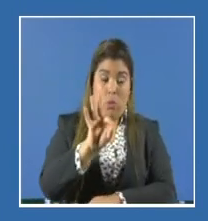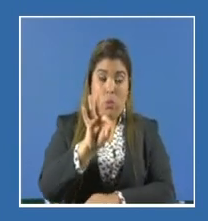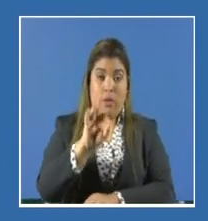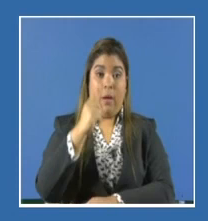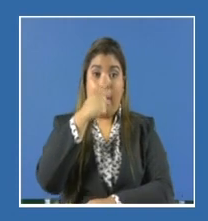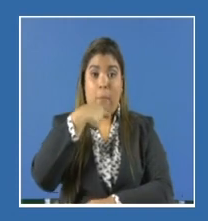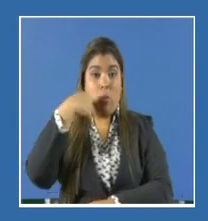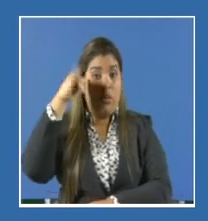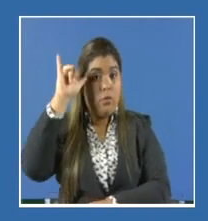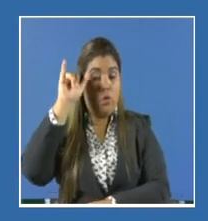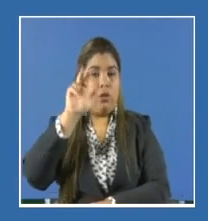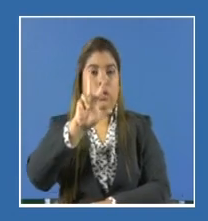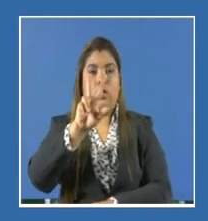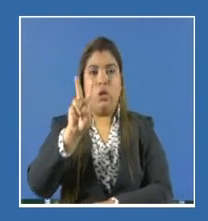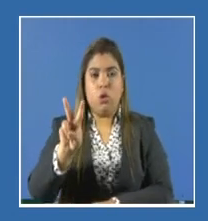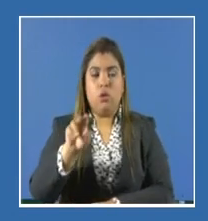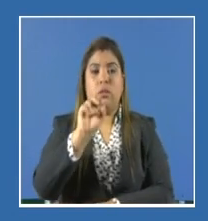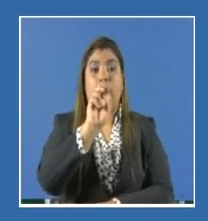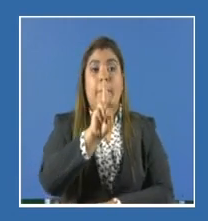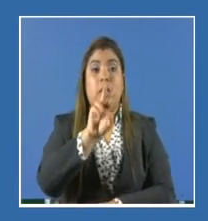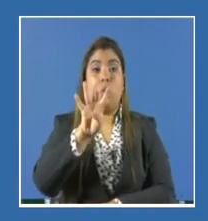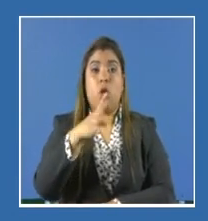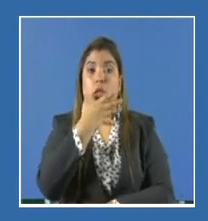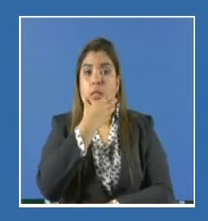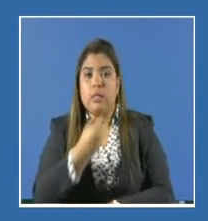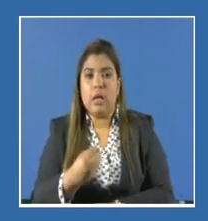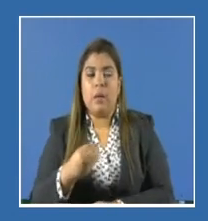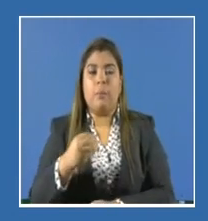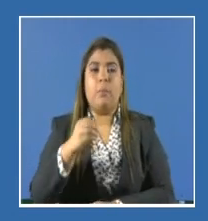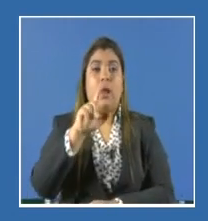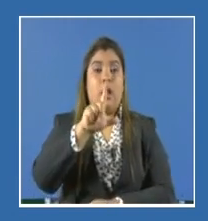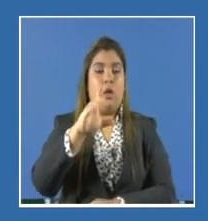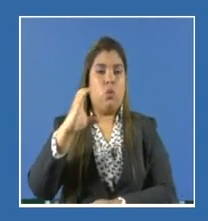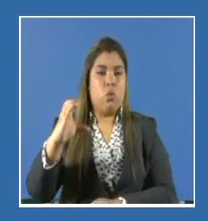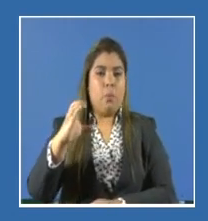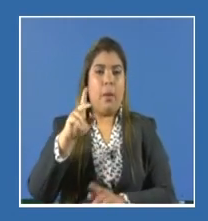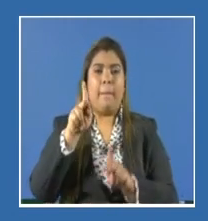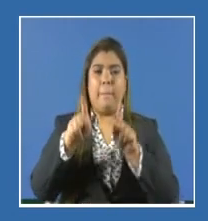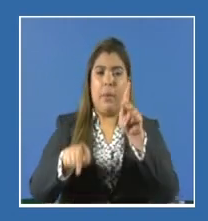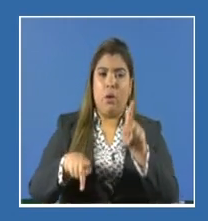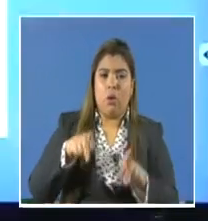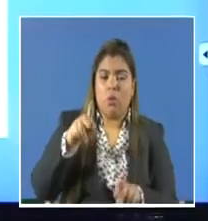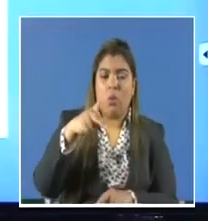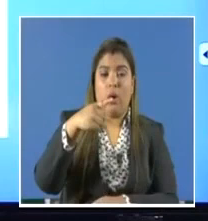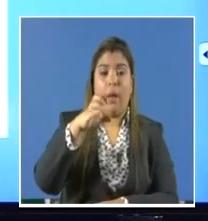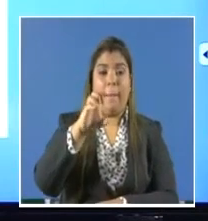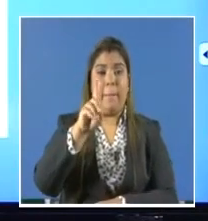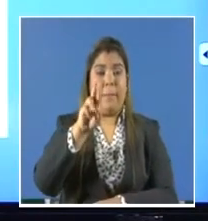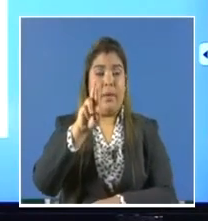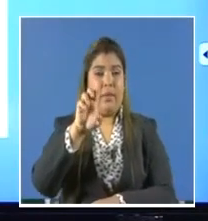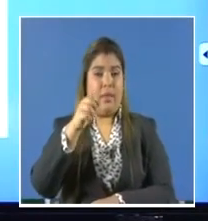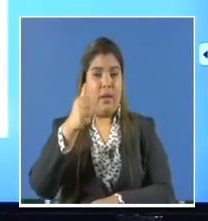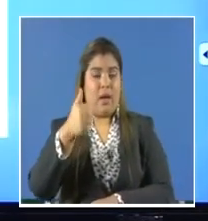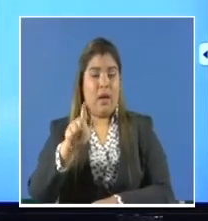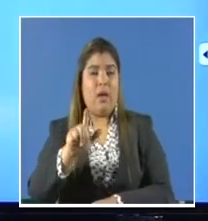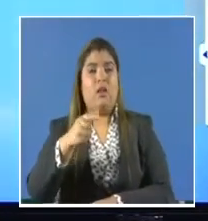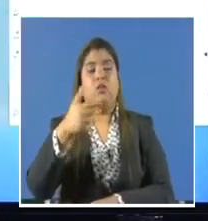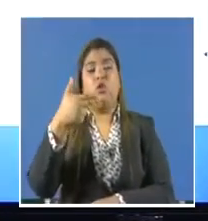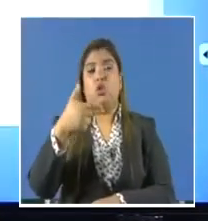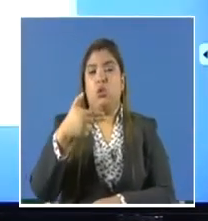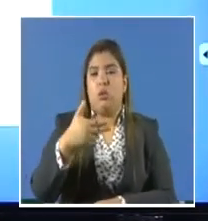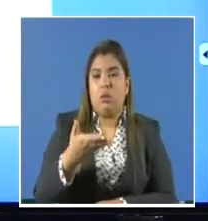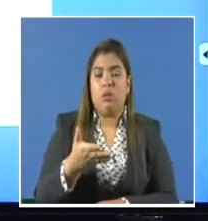Changuinola, 32, 24 de diciembre, Las Cumbres, Pacora, Pedregal, Belisario Porras, Chorrillo,